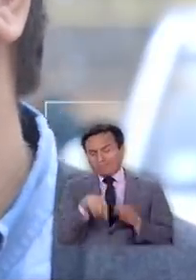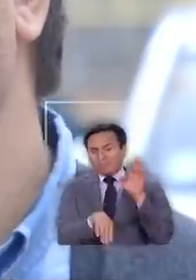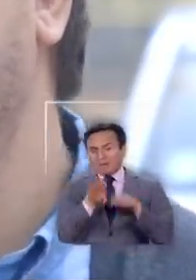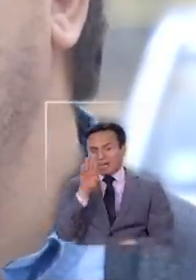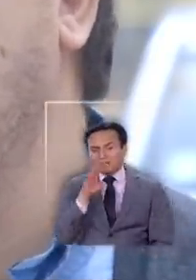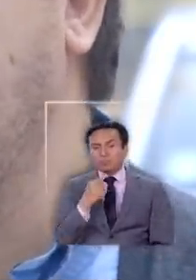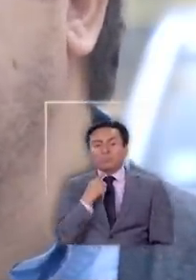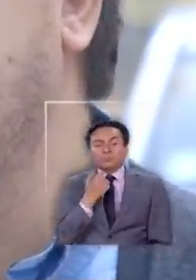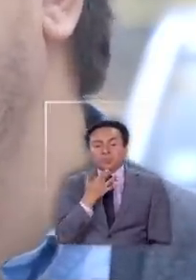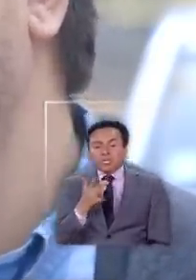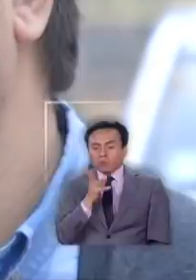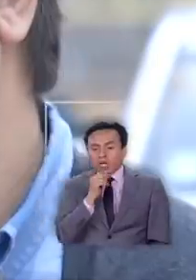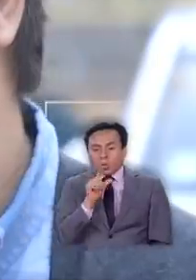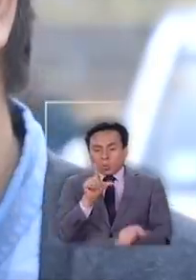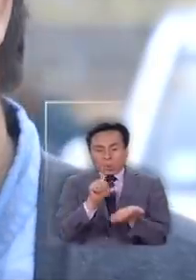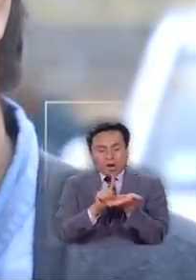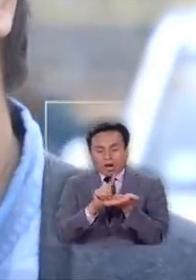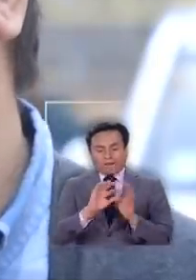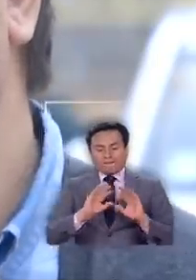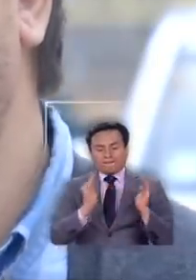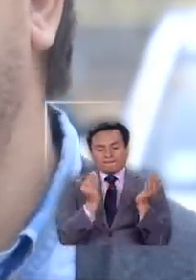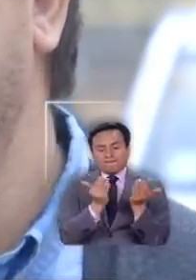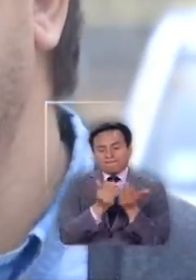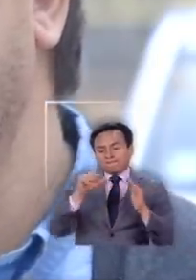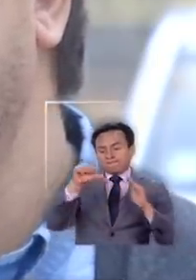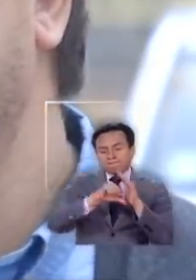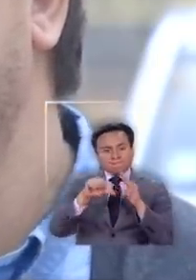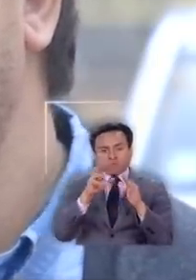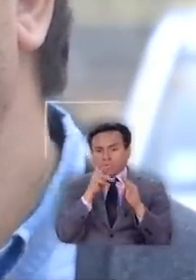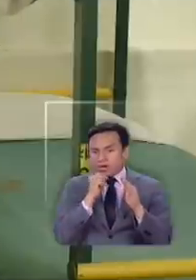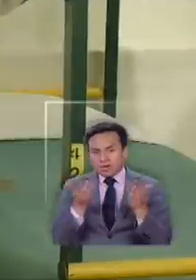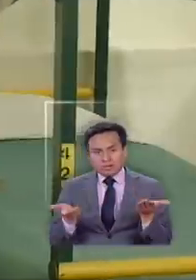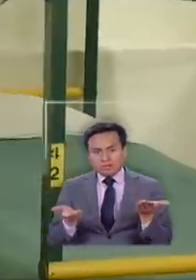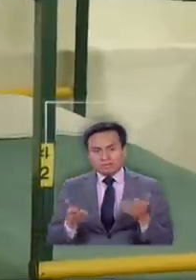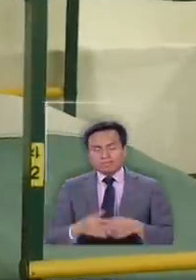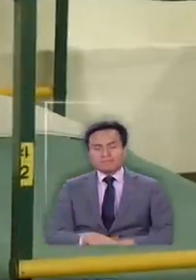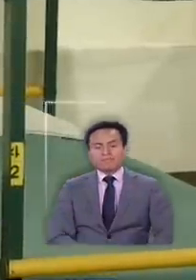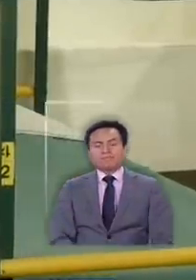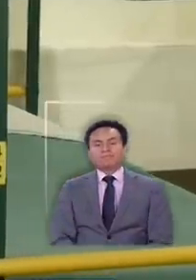al no tener un lugar donde poder hacer su cuarentena y todo eso.